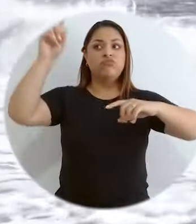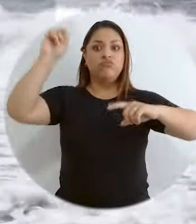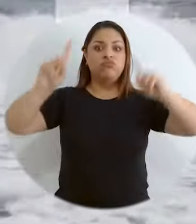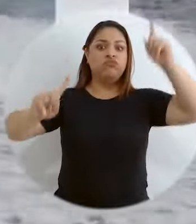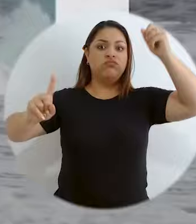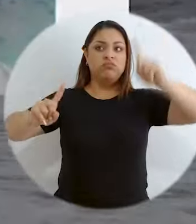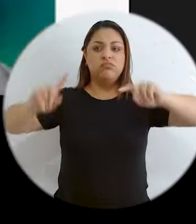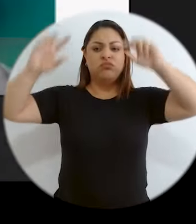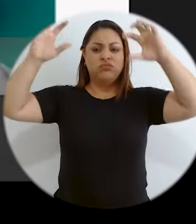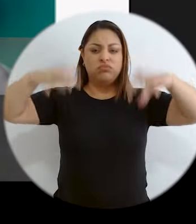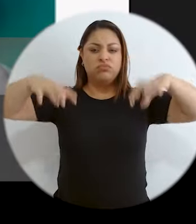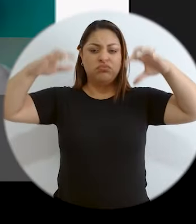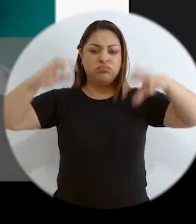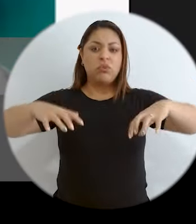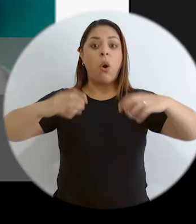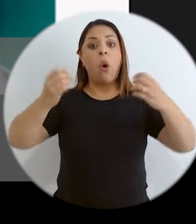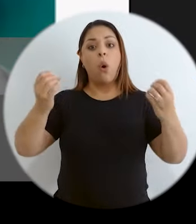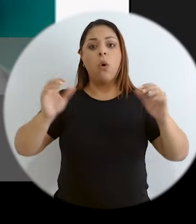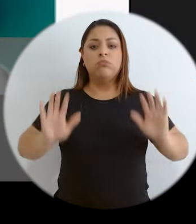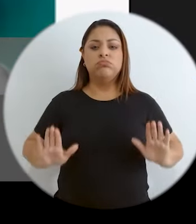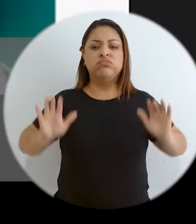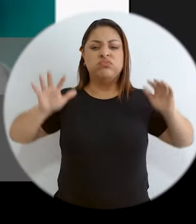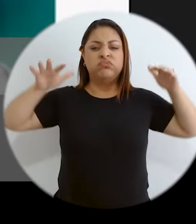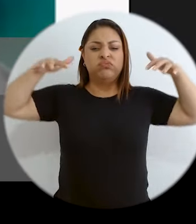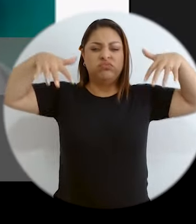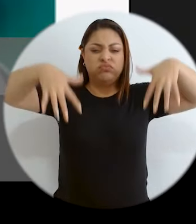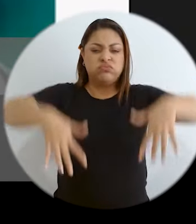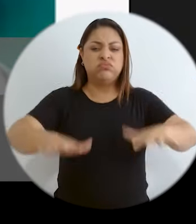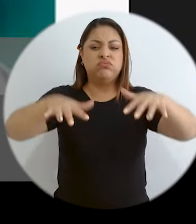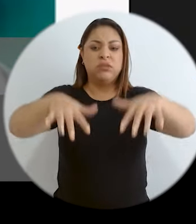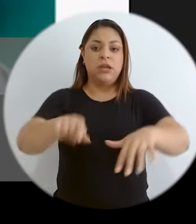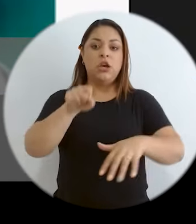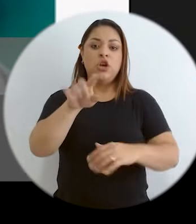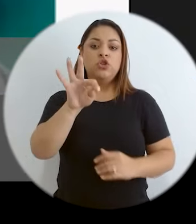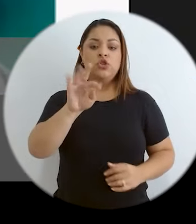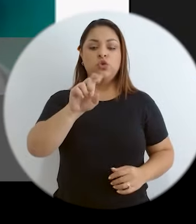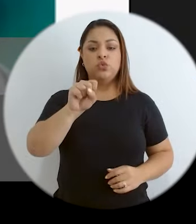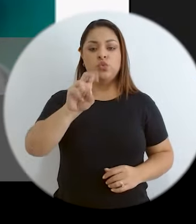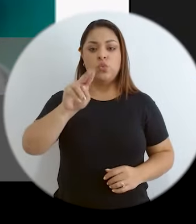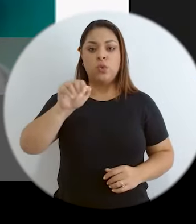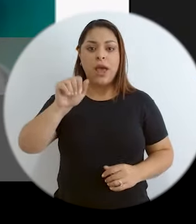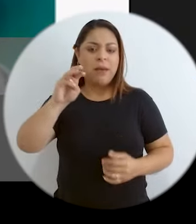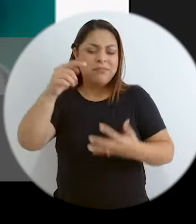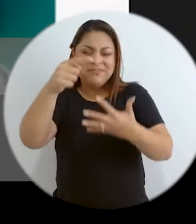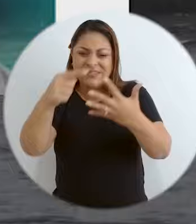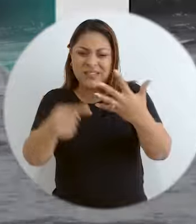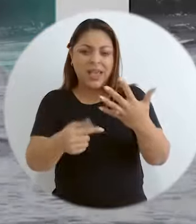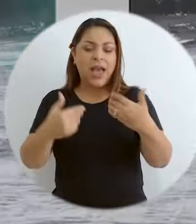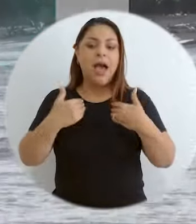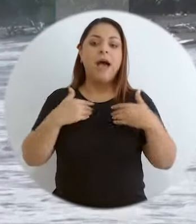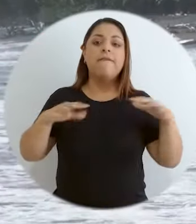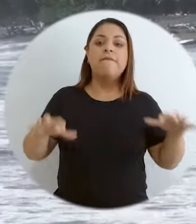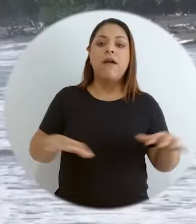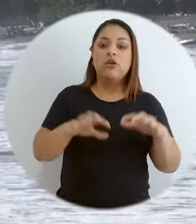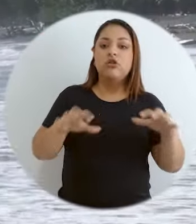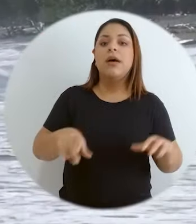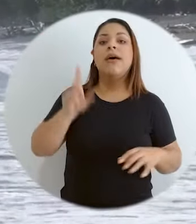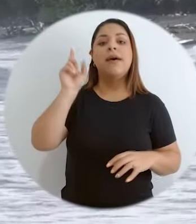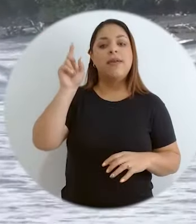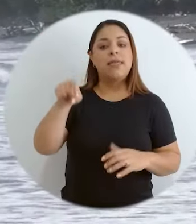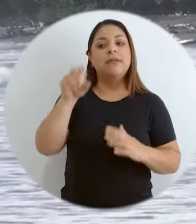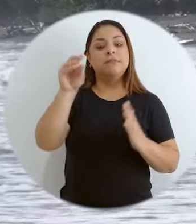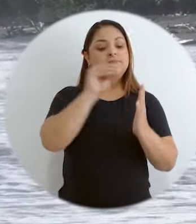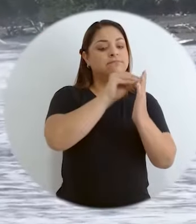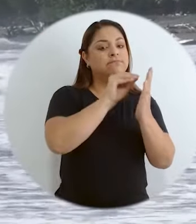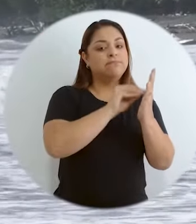tormentas hasta la producción de tsunamis, para lo cual también dentro de la planificación estratégica estos factores deben ser